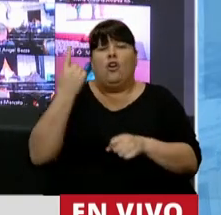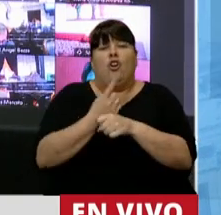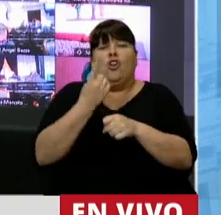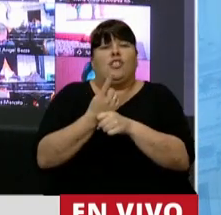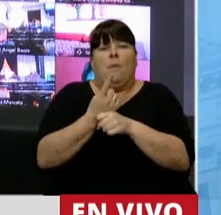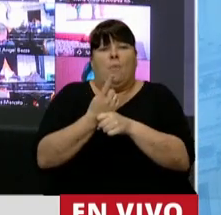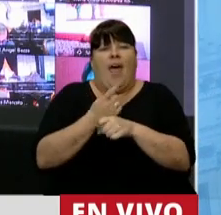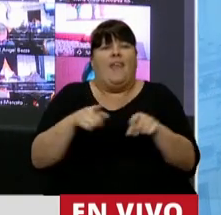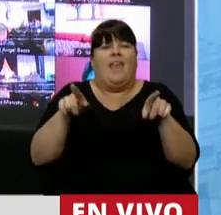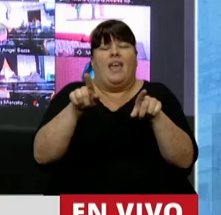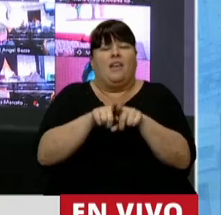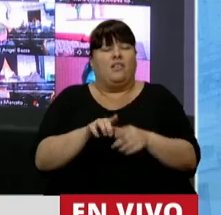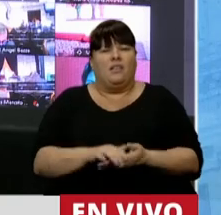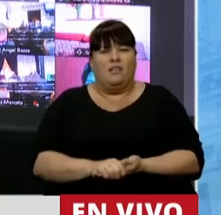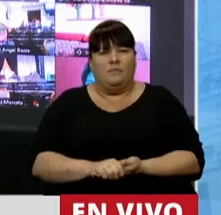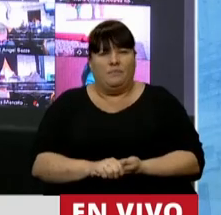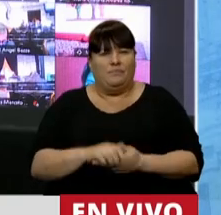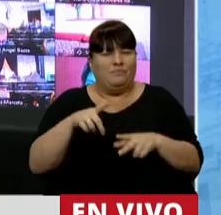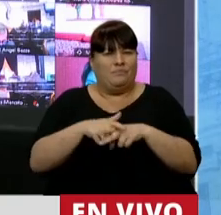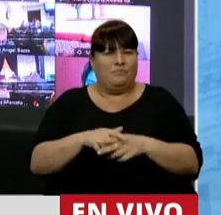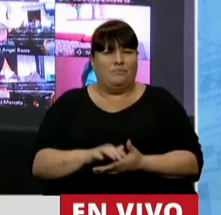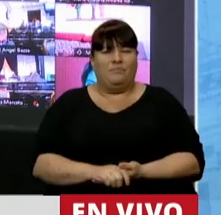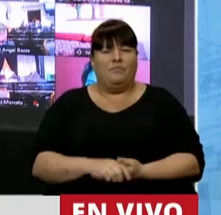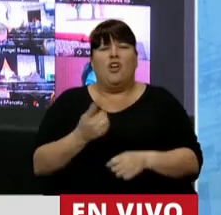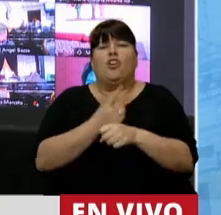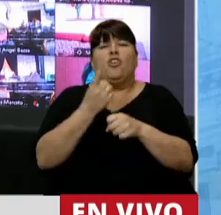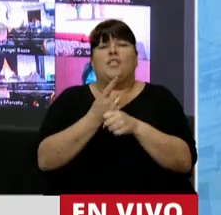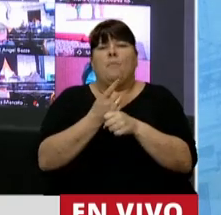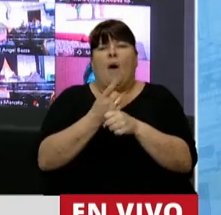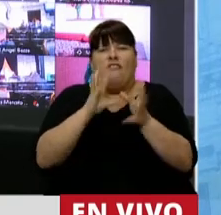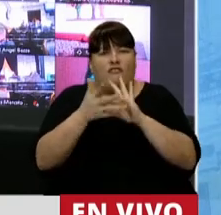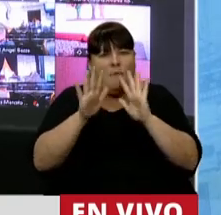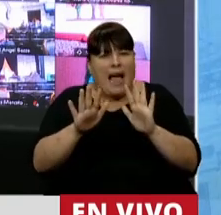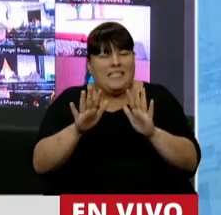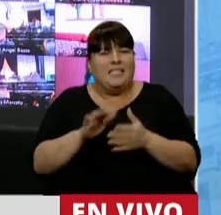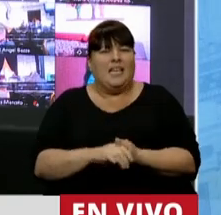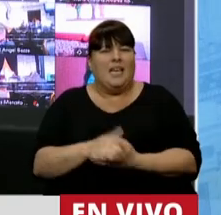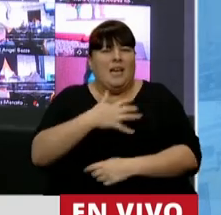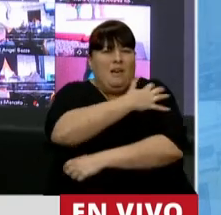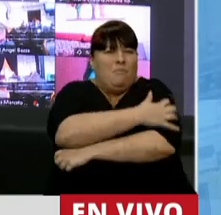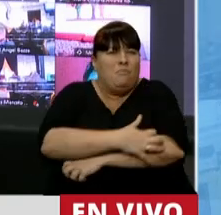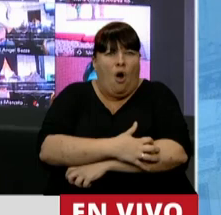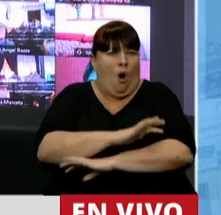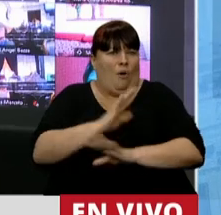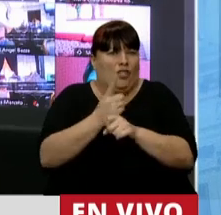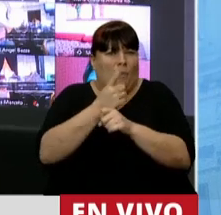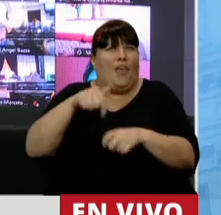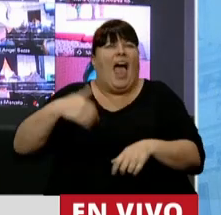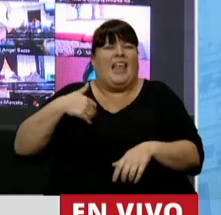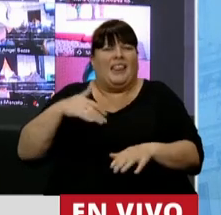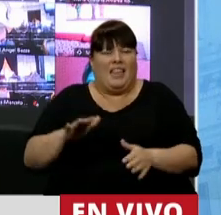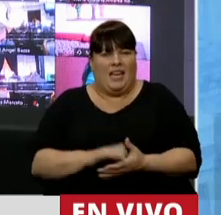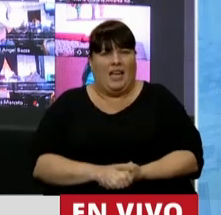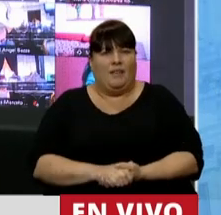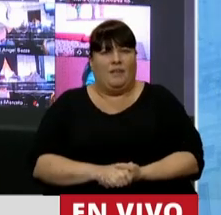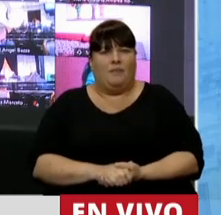de igual manera en todo lado. No se podía hacer por las condiciones de pobreza estructural de la Argentina.